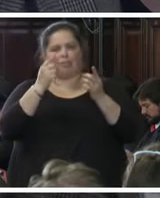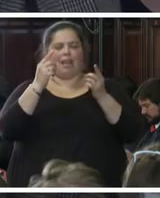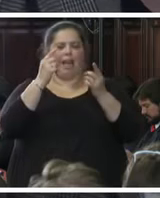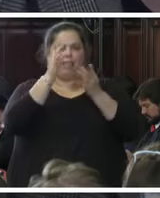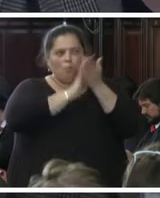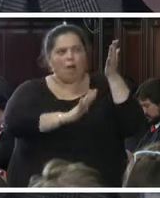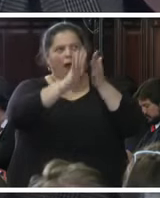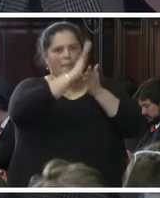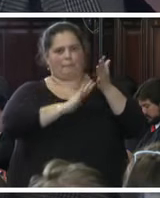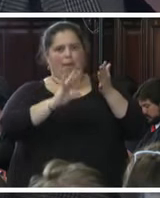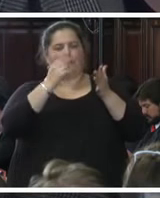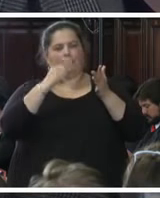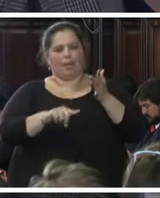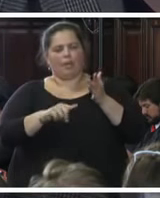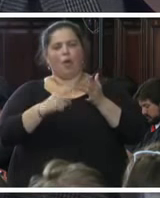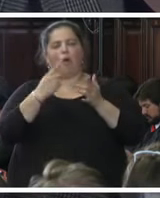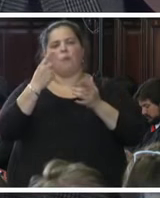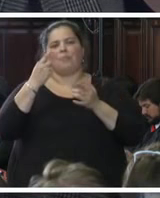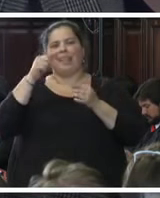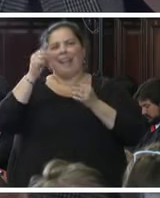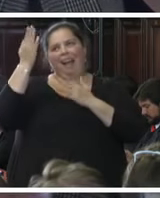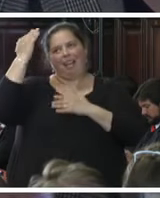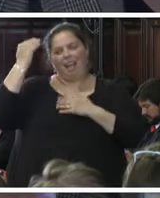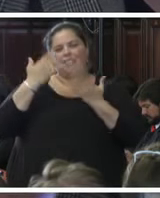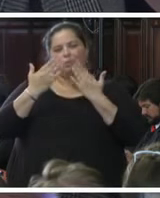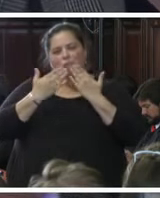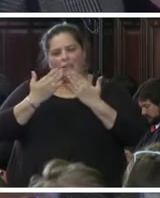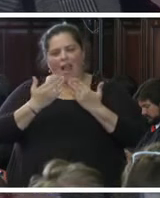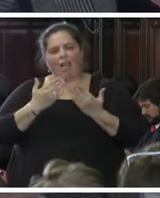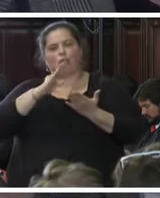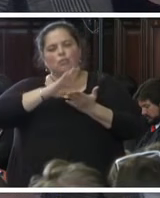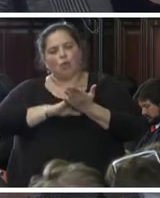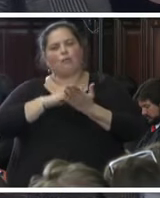en aquella oportunidad hablábamos de la importancia de